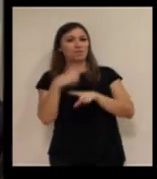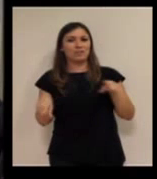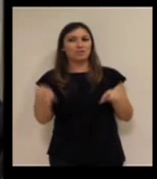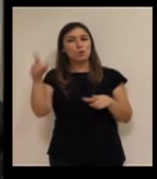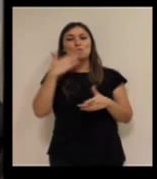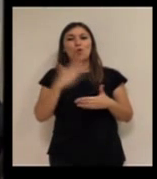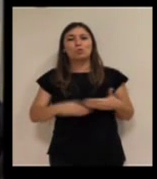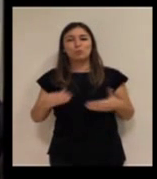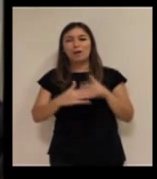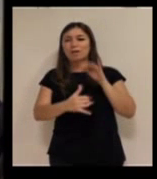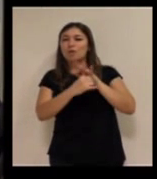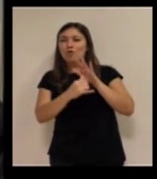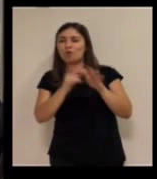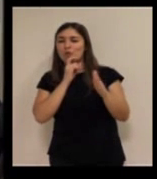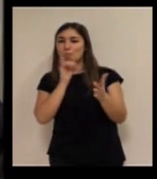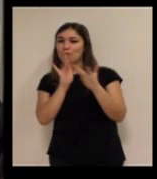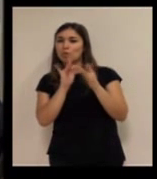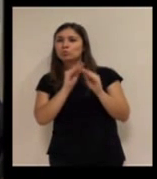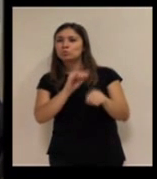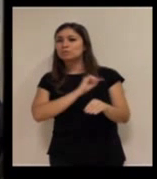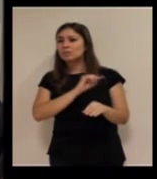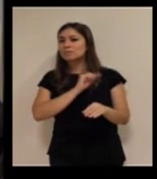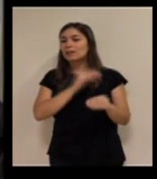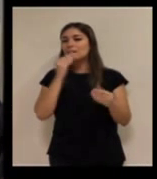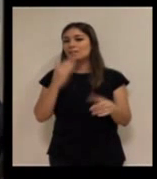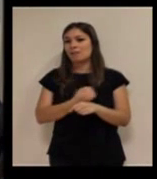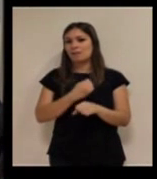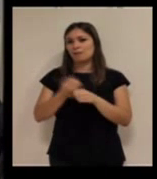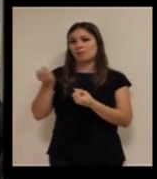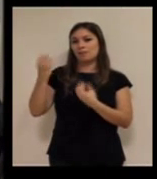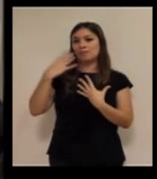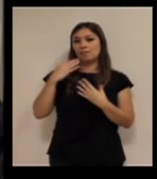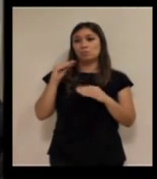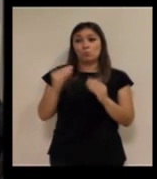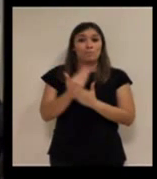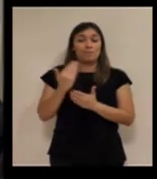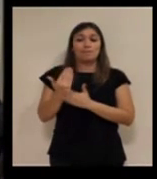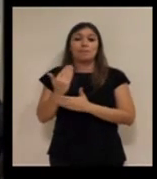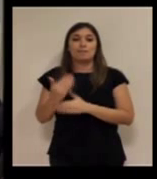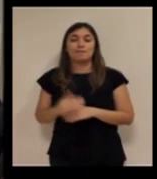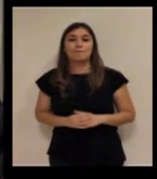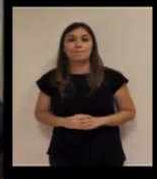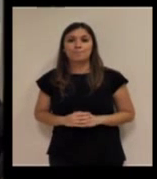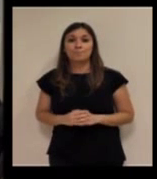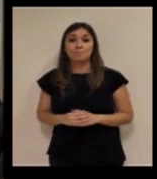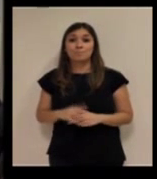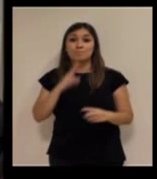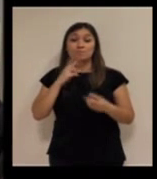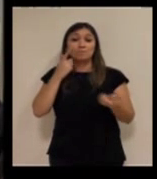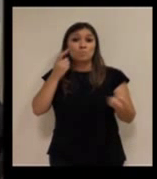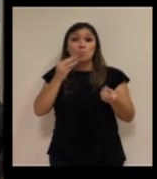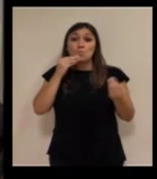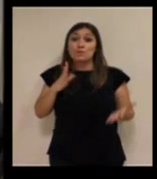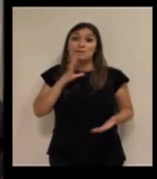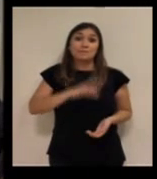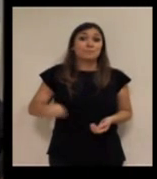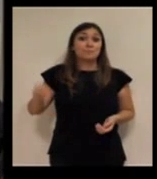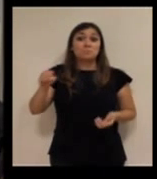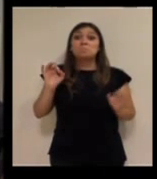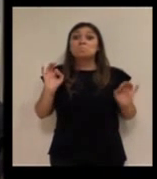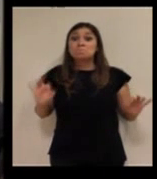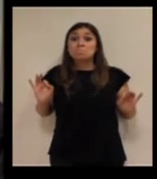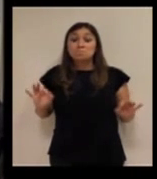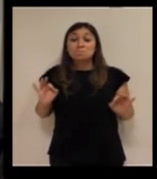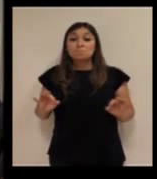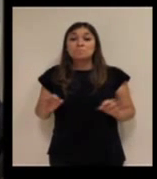distinta como dices tú del usuario de cómo acercarlo y de sus sensaciones cuando están trabajando en su día a día Muy bien